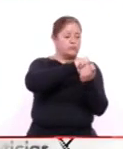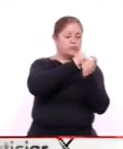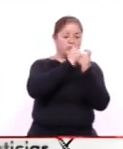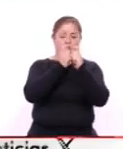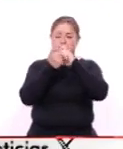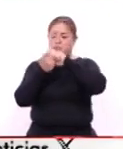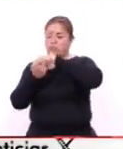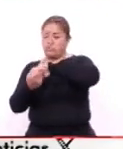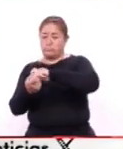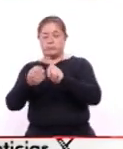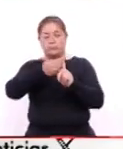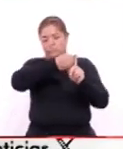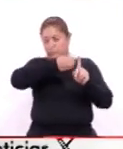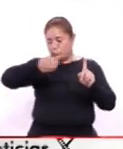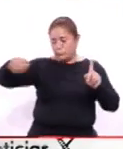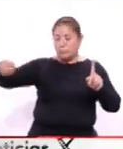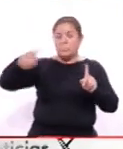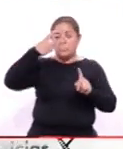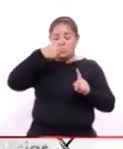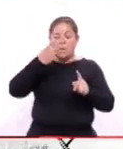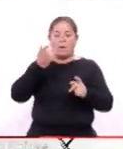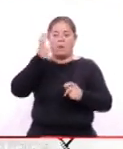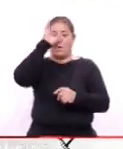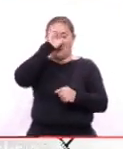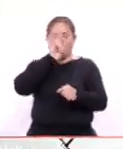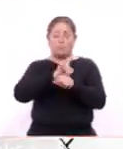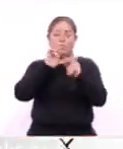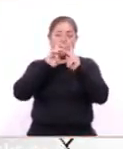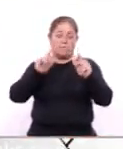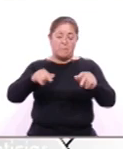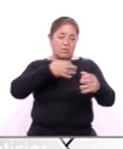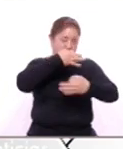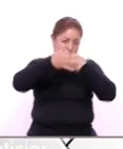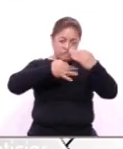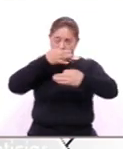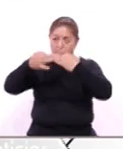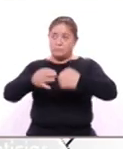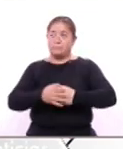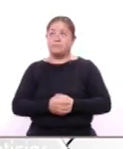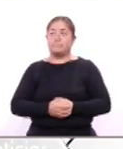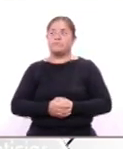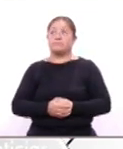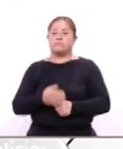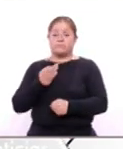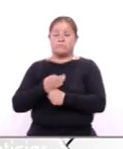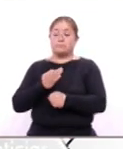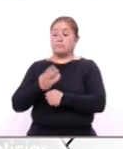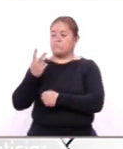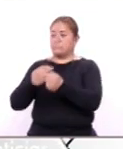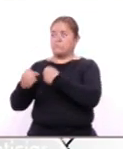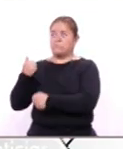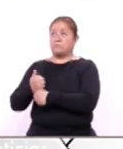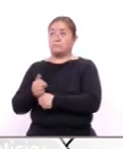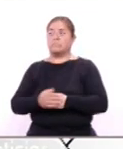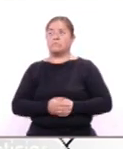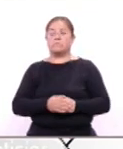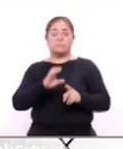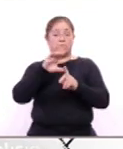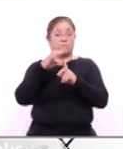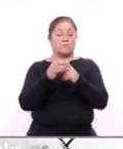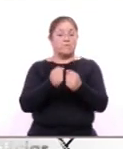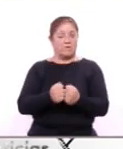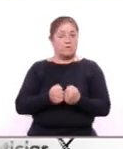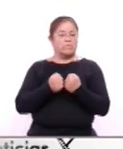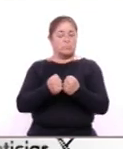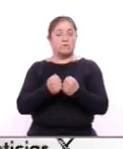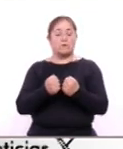donde se han reorganizado para promover la cultura de paz en el Estado En estos últimos dos años la Comisión ha afianzado